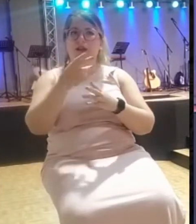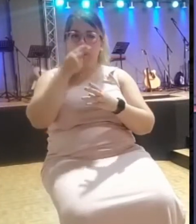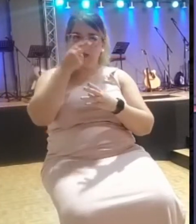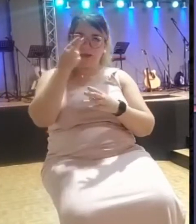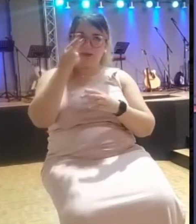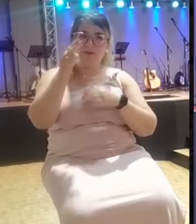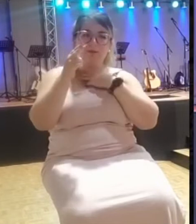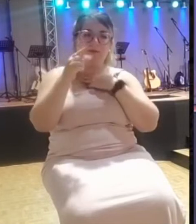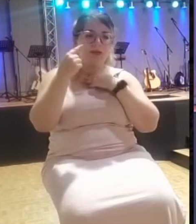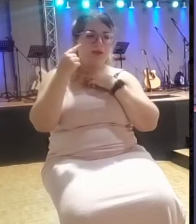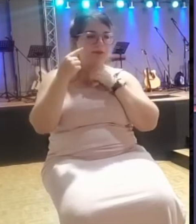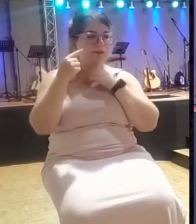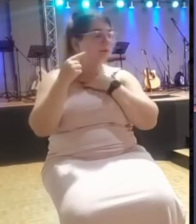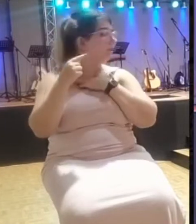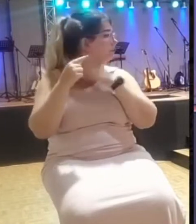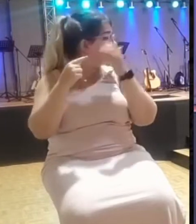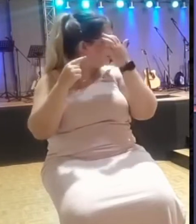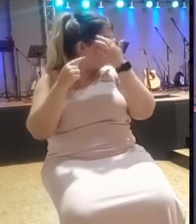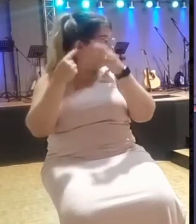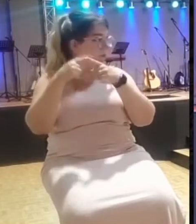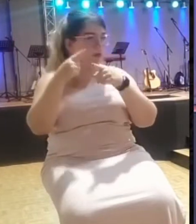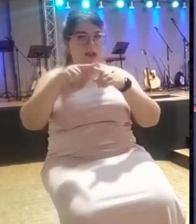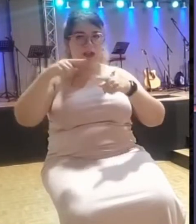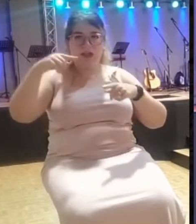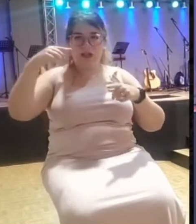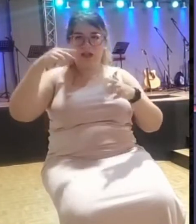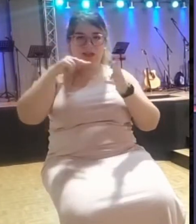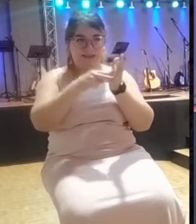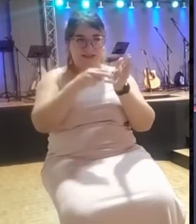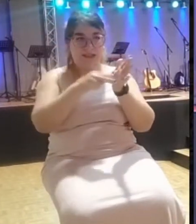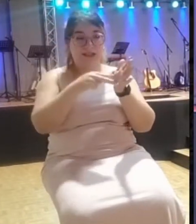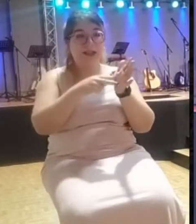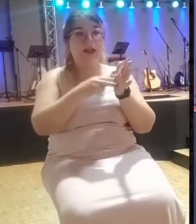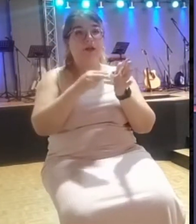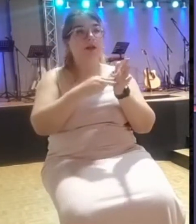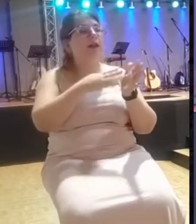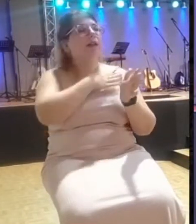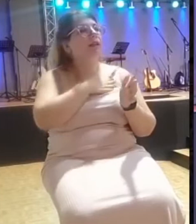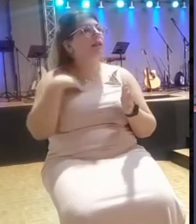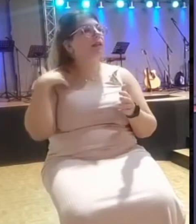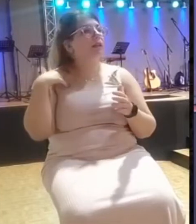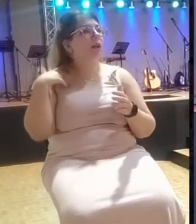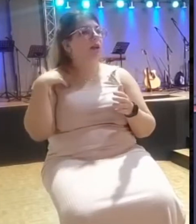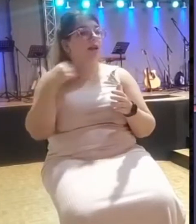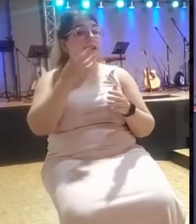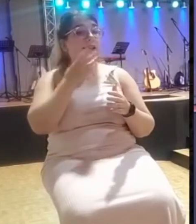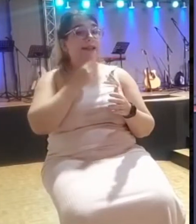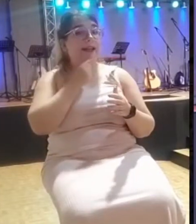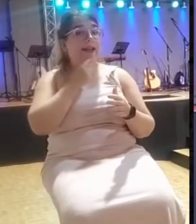donde, claro, Siria, Asiria quería destruir a Israel.